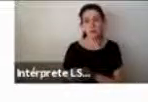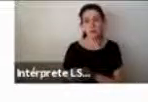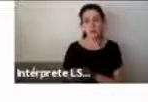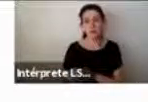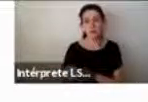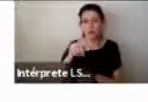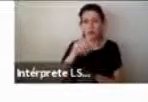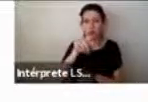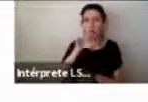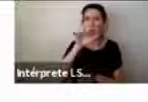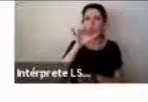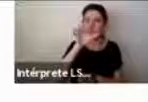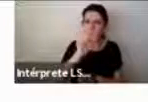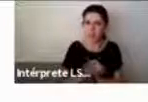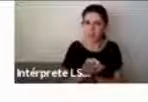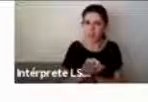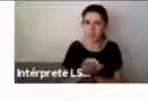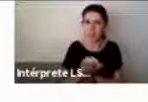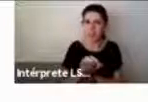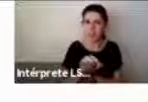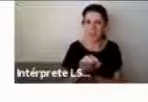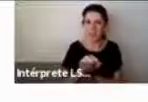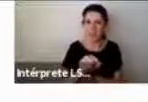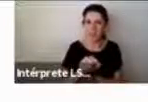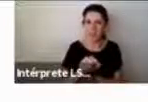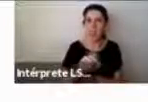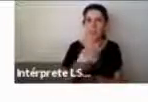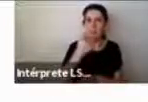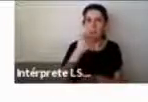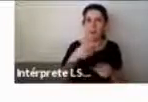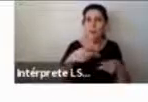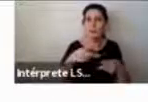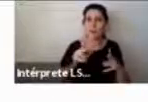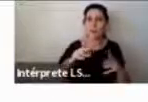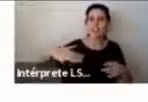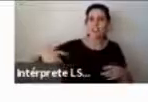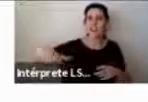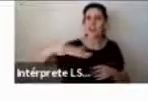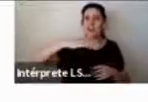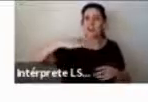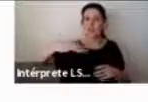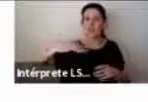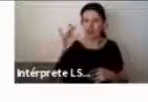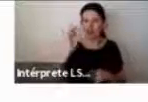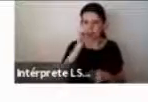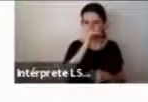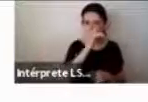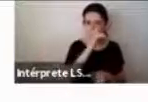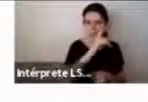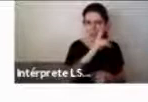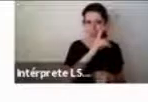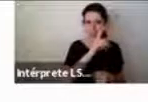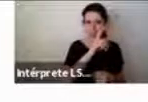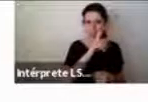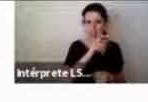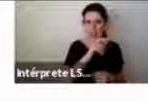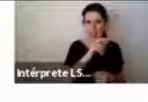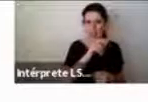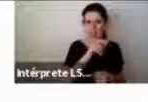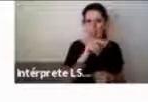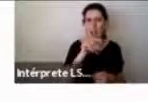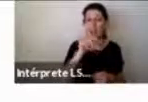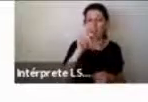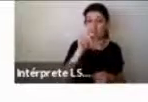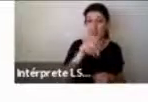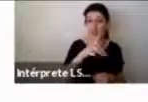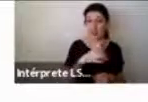también permite que cuando hayan situaciones complejas uno pueda también identificar aspectos de acá de los mismos intereses y de las